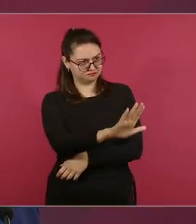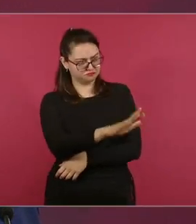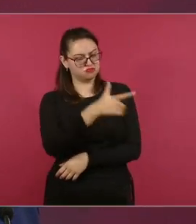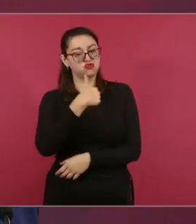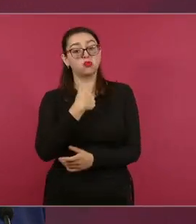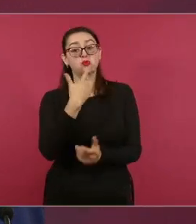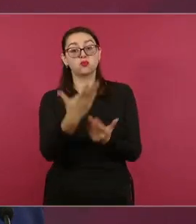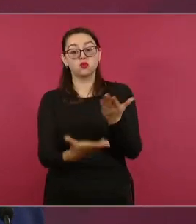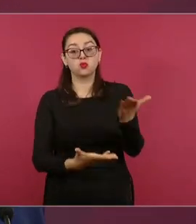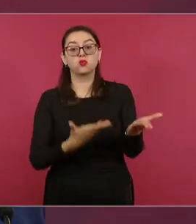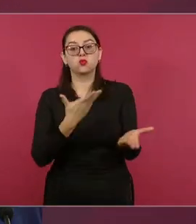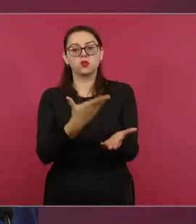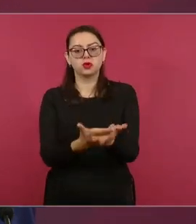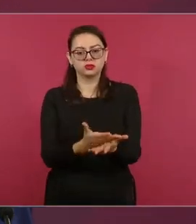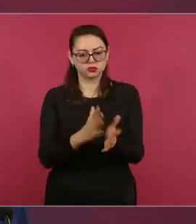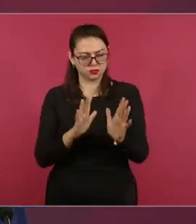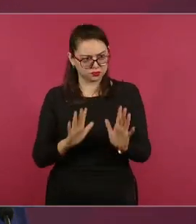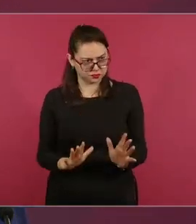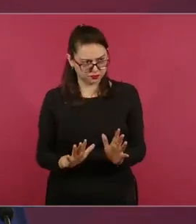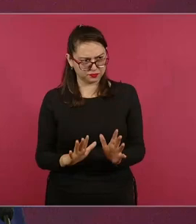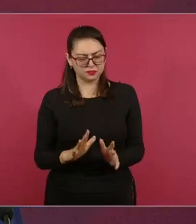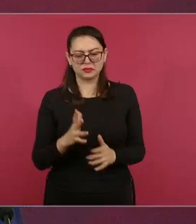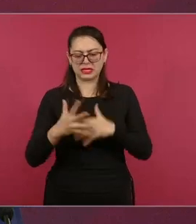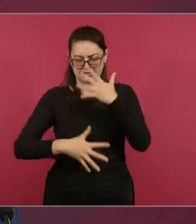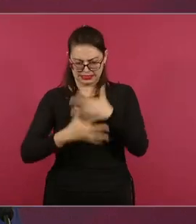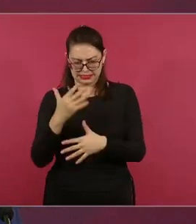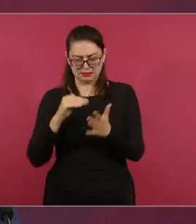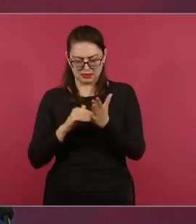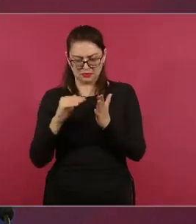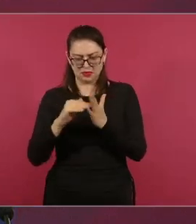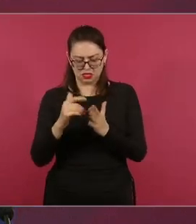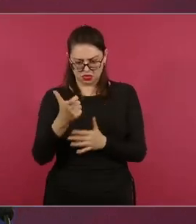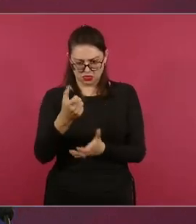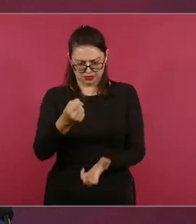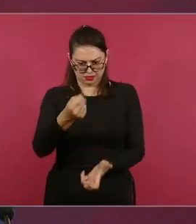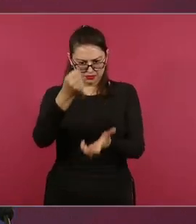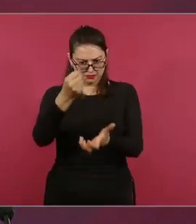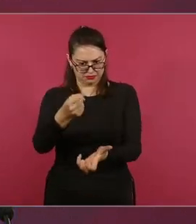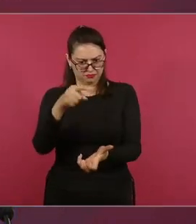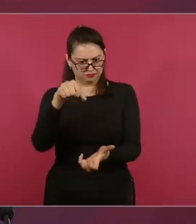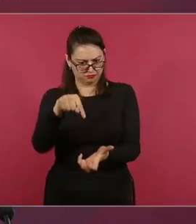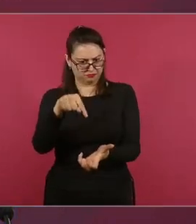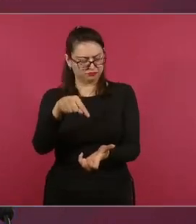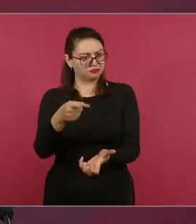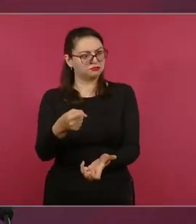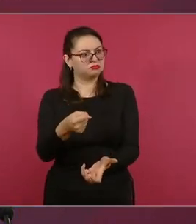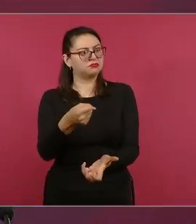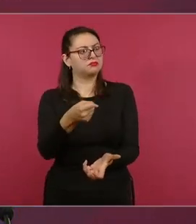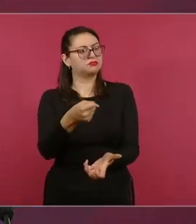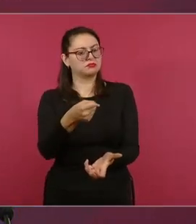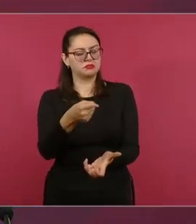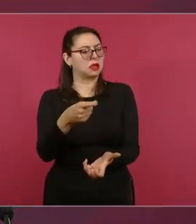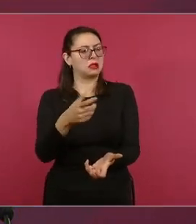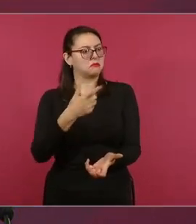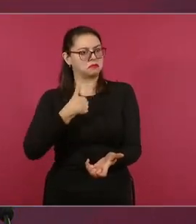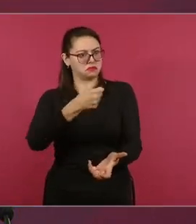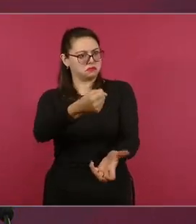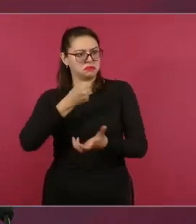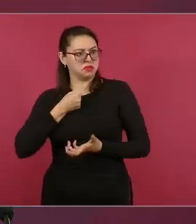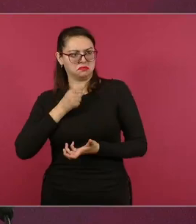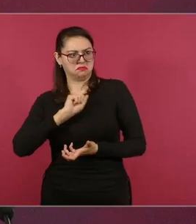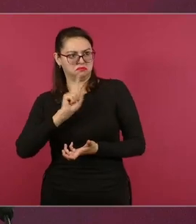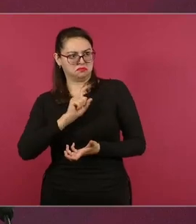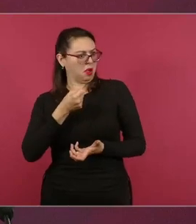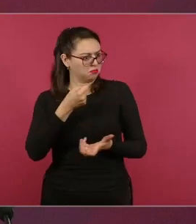que se destine en los 15 mil millones a apoyar a los damnificados de Acapulco